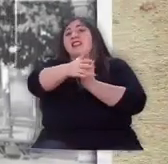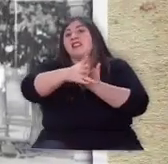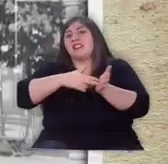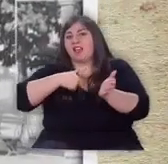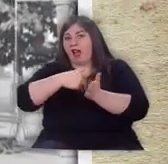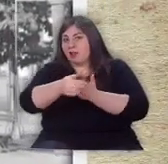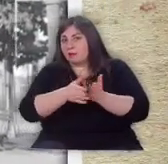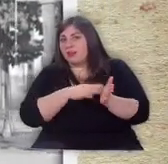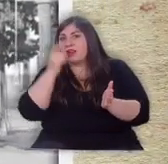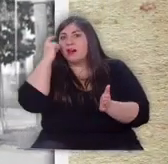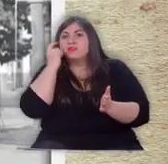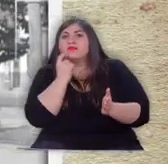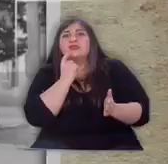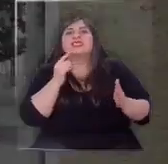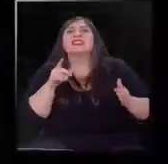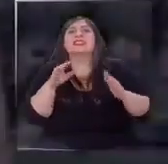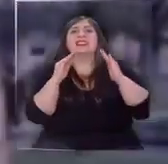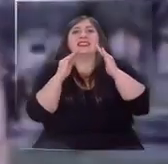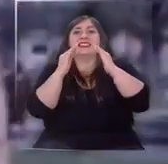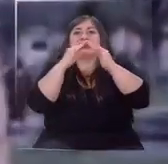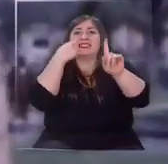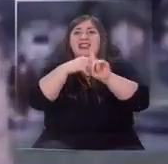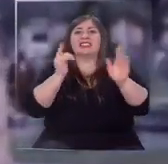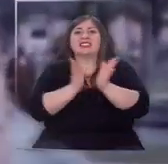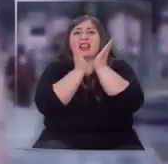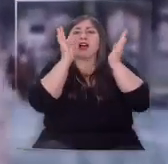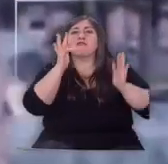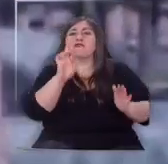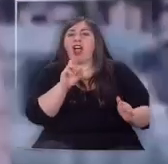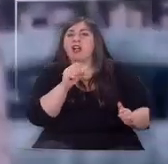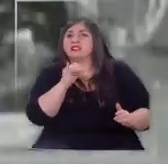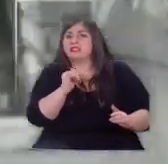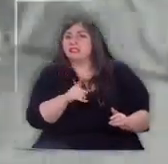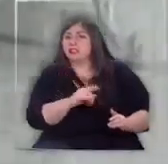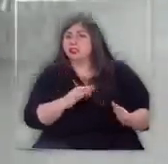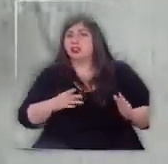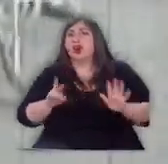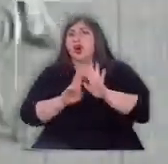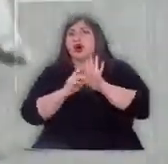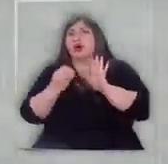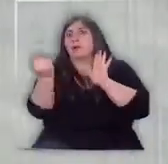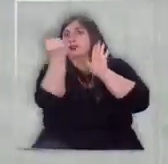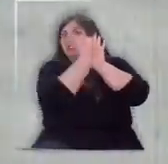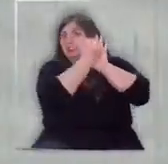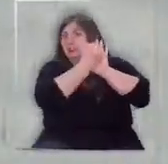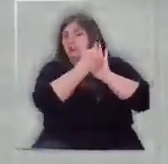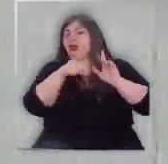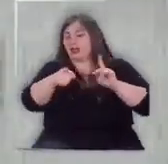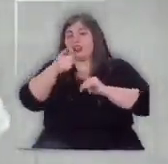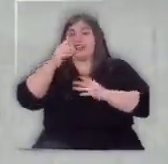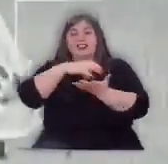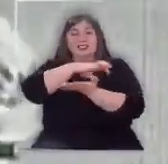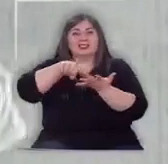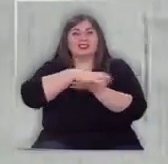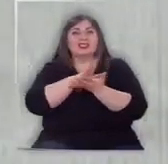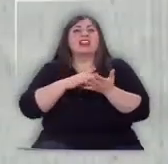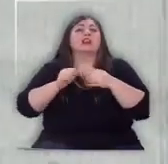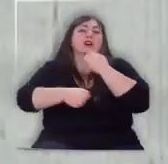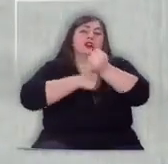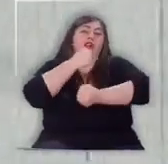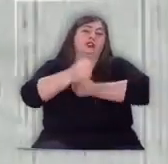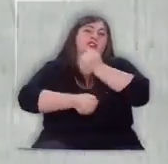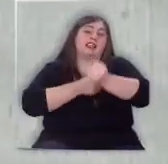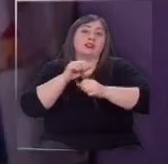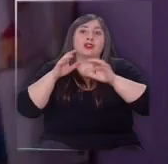Bernardo O'Higgins. La iglesia de San Francisco se transformó en el ícono de la ciudad y con los años, las pistas vehiculares conquistaron terreno